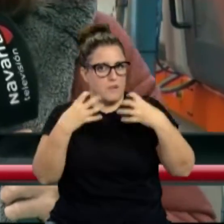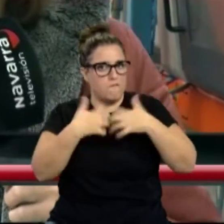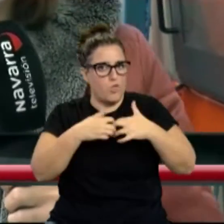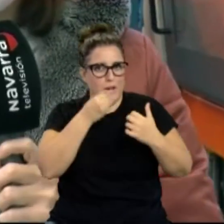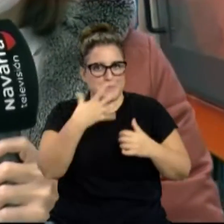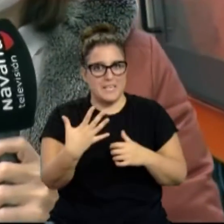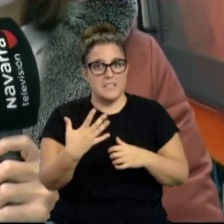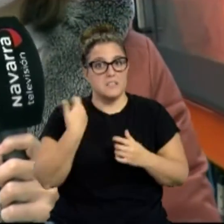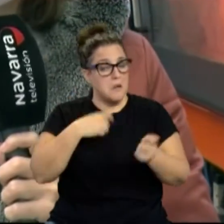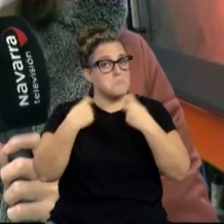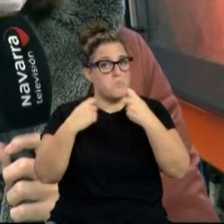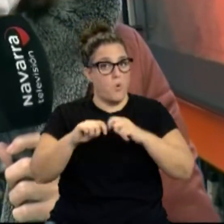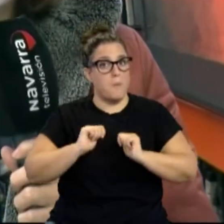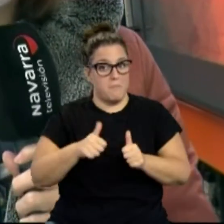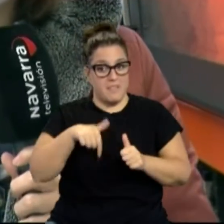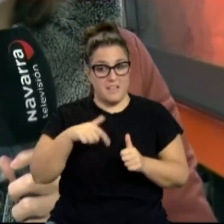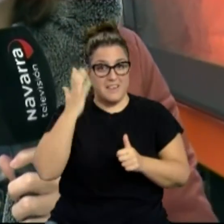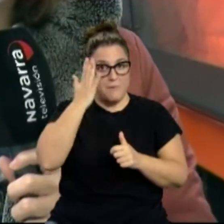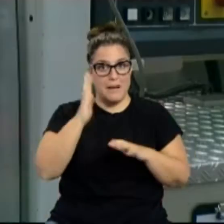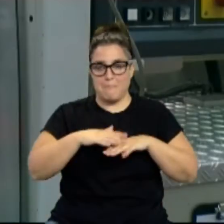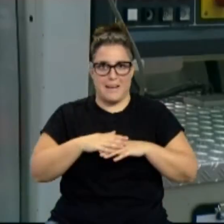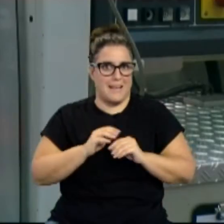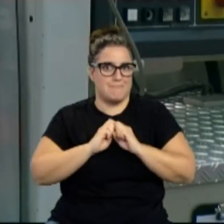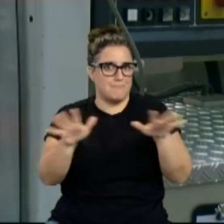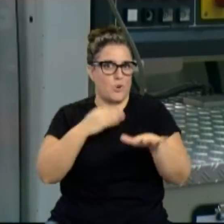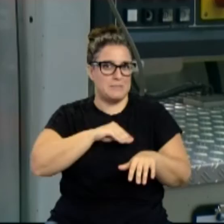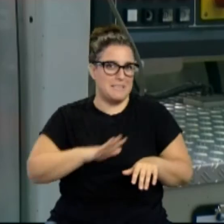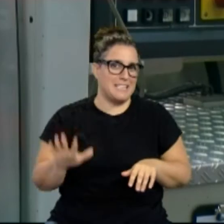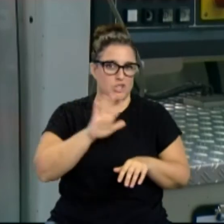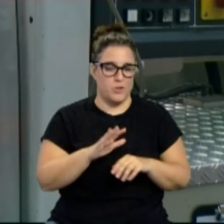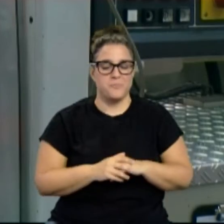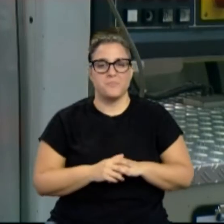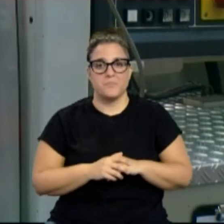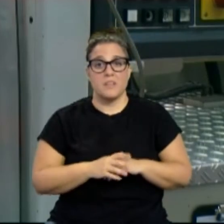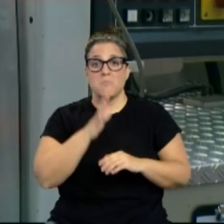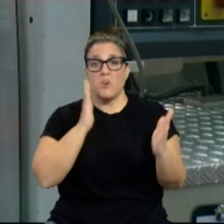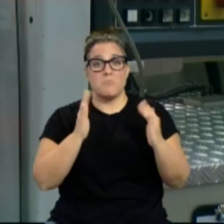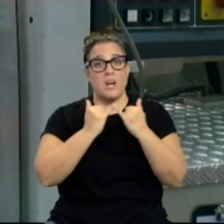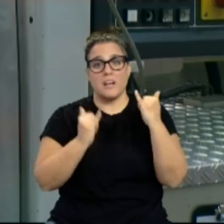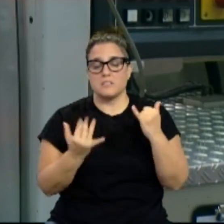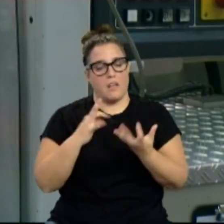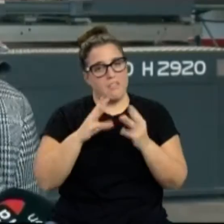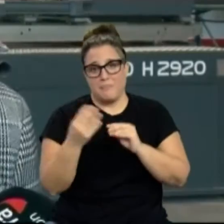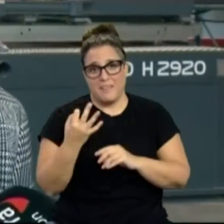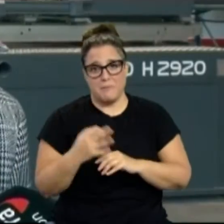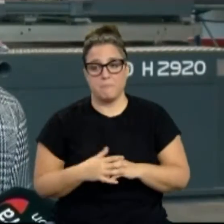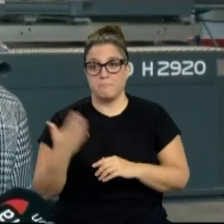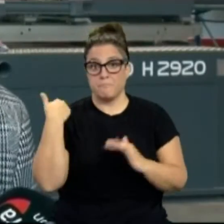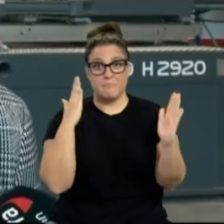distribuyendo desde esta planta navarra a todo el país. Y es que en tiempos de crisis toca adaptarse. Hemos